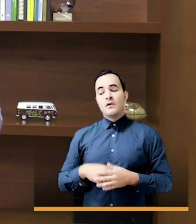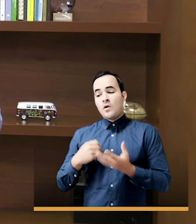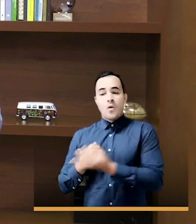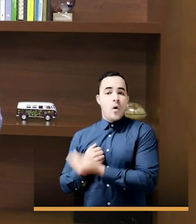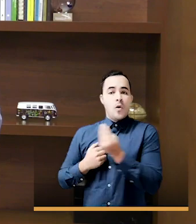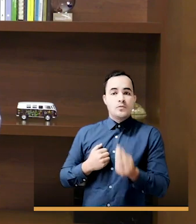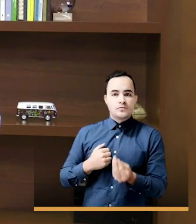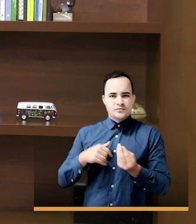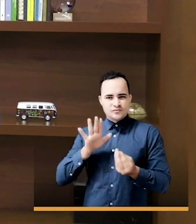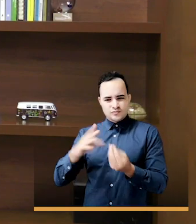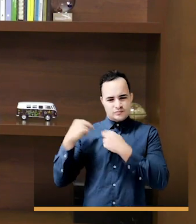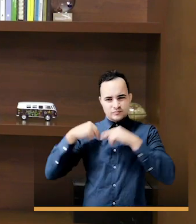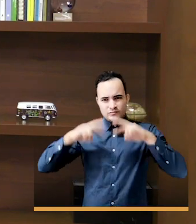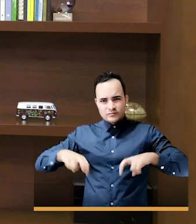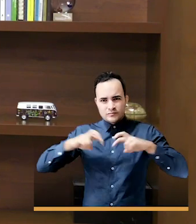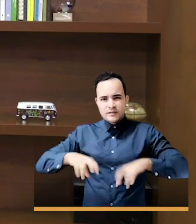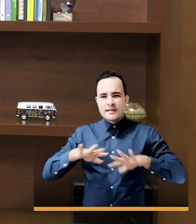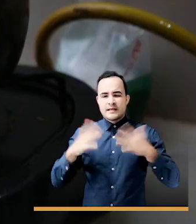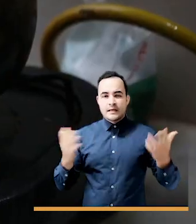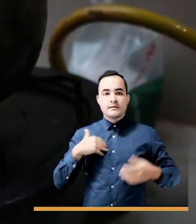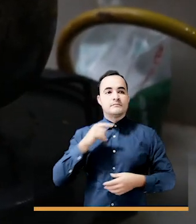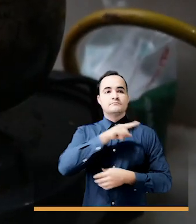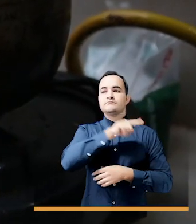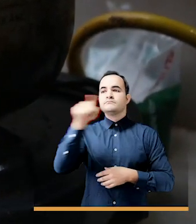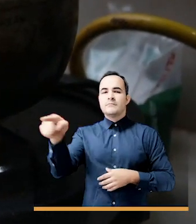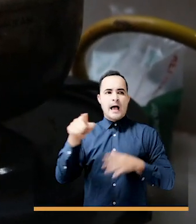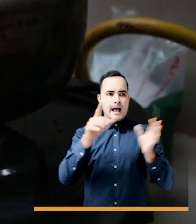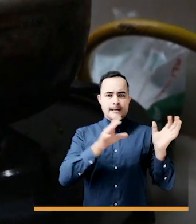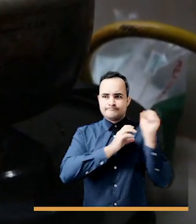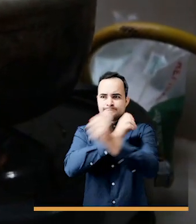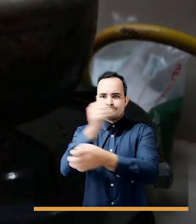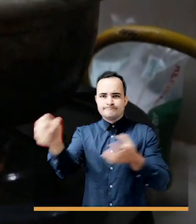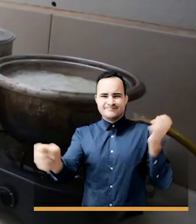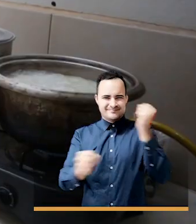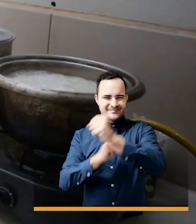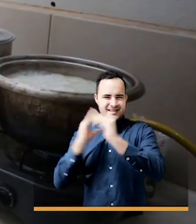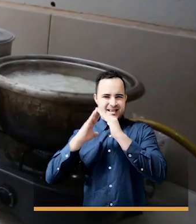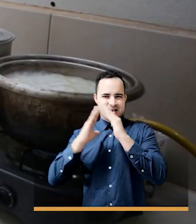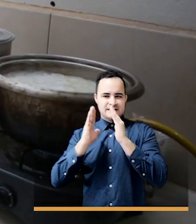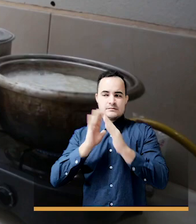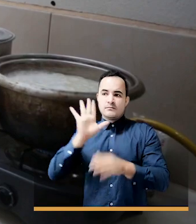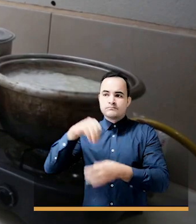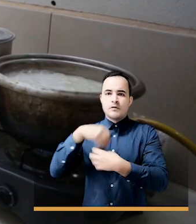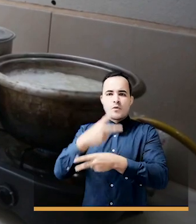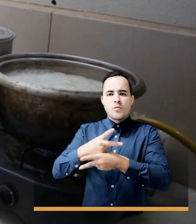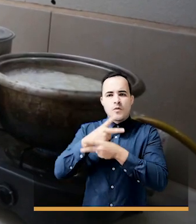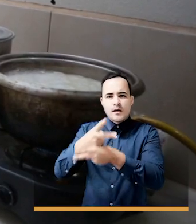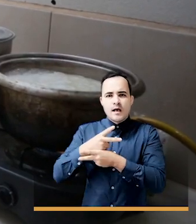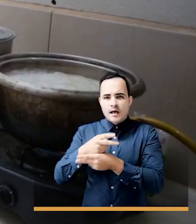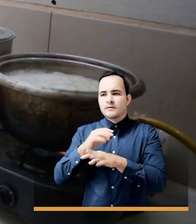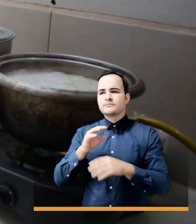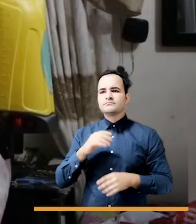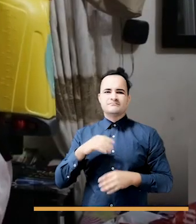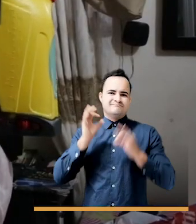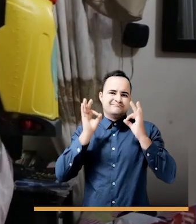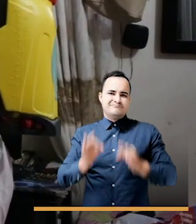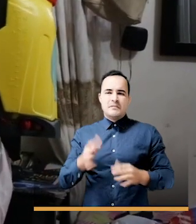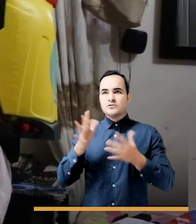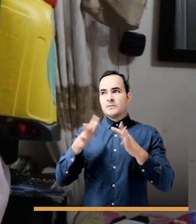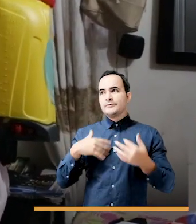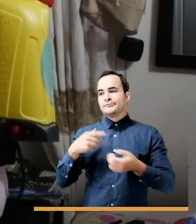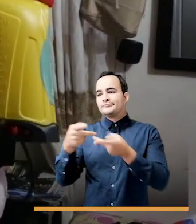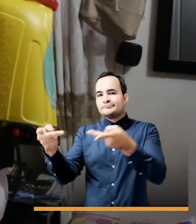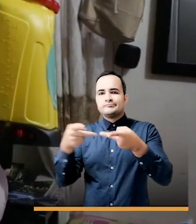comisiones los inquilinatos, hogares de paso, cuartos donde viven 4,